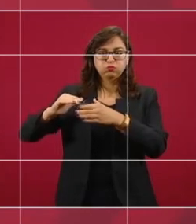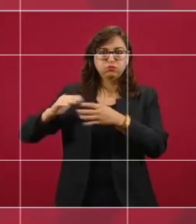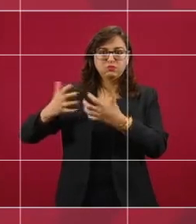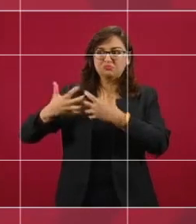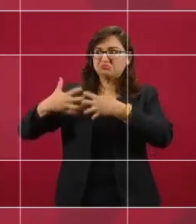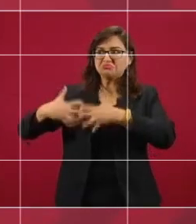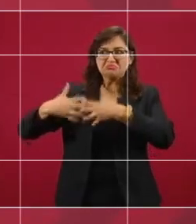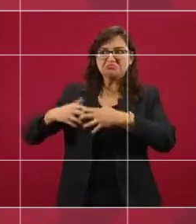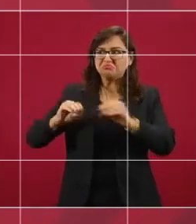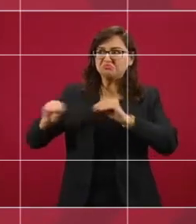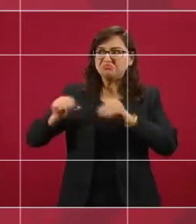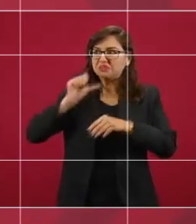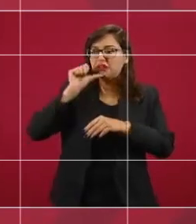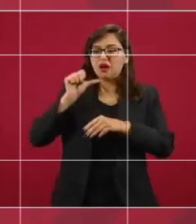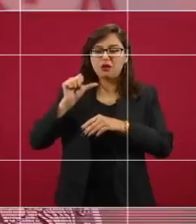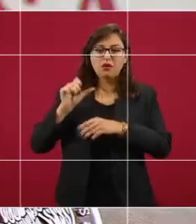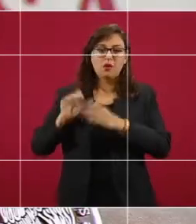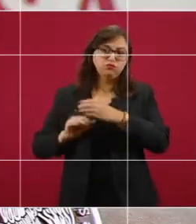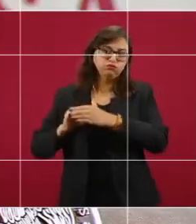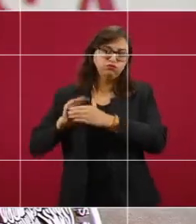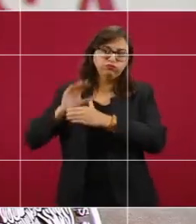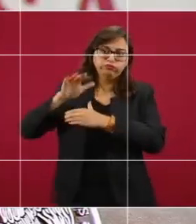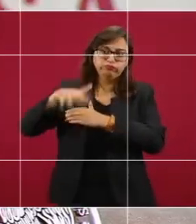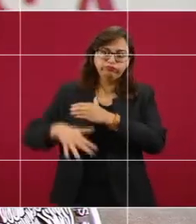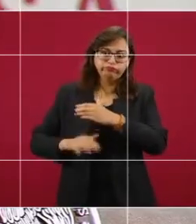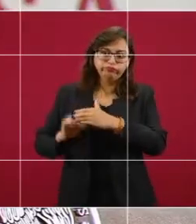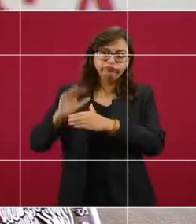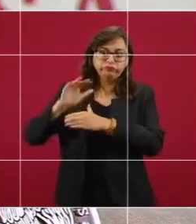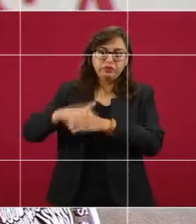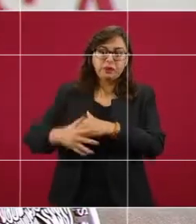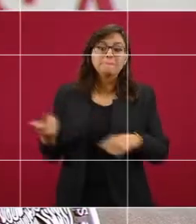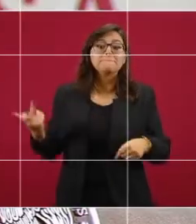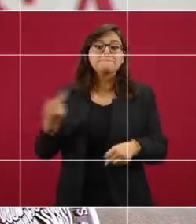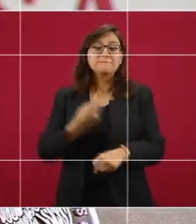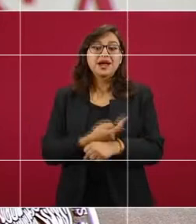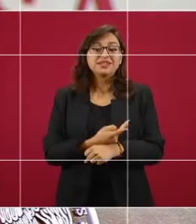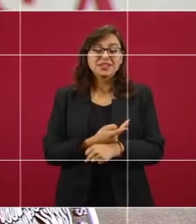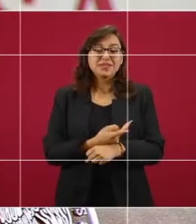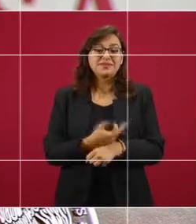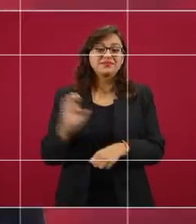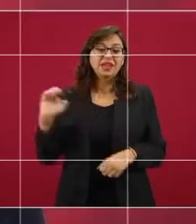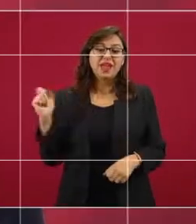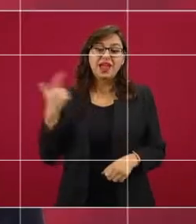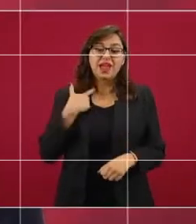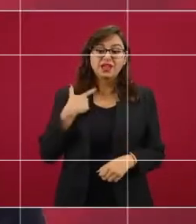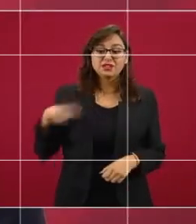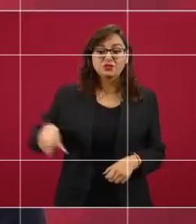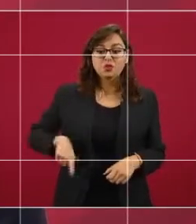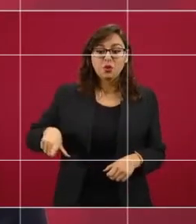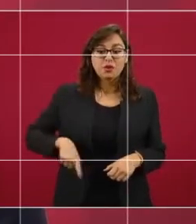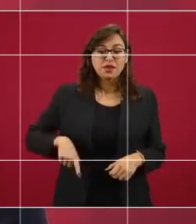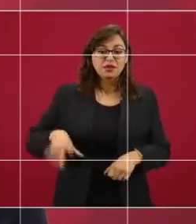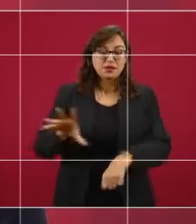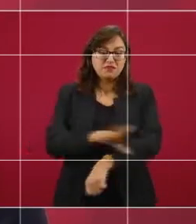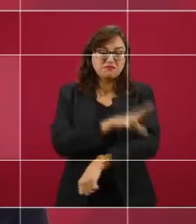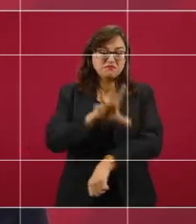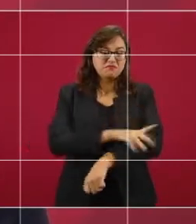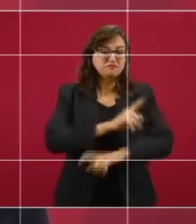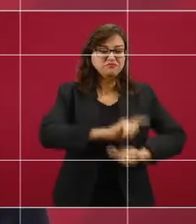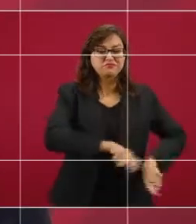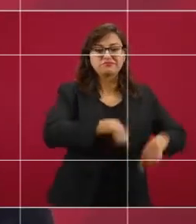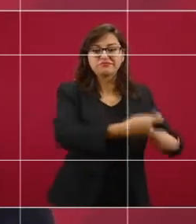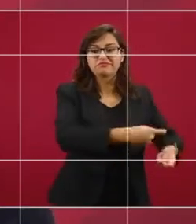privatizadora de la industria eléctrica, estas hidroeléctricas